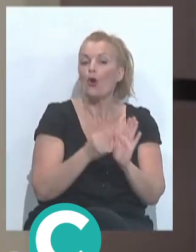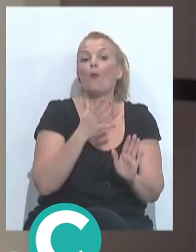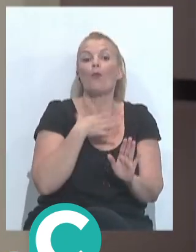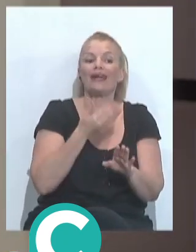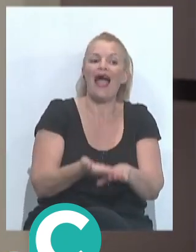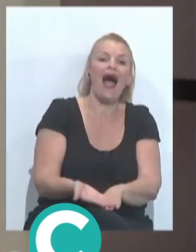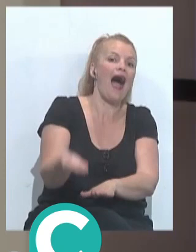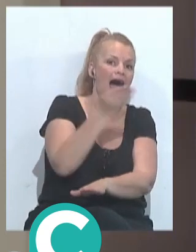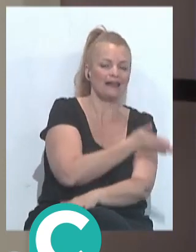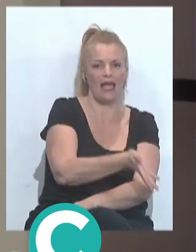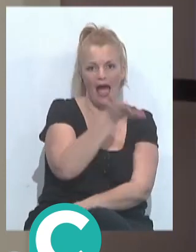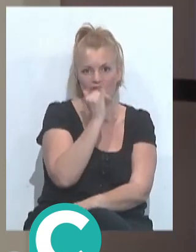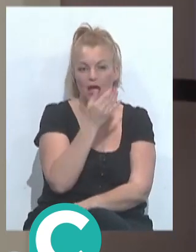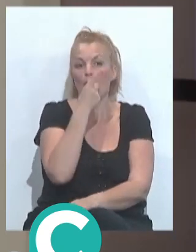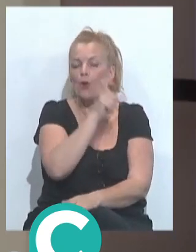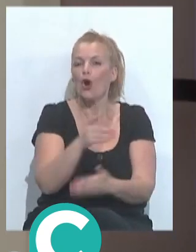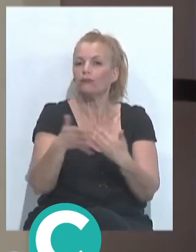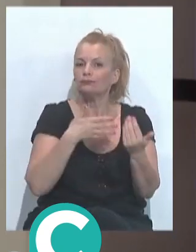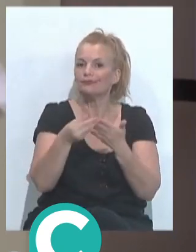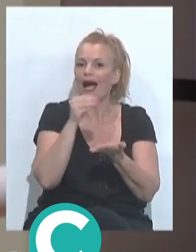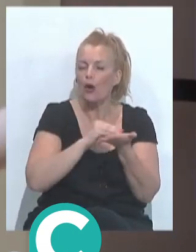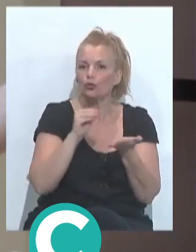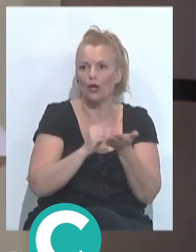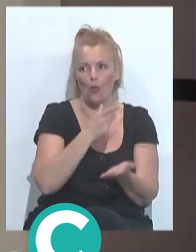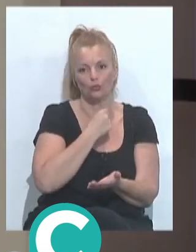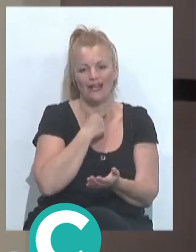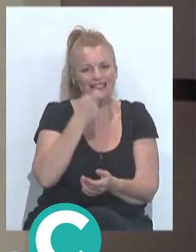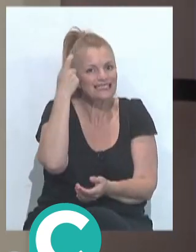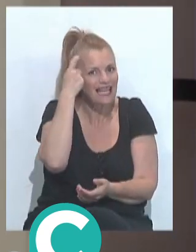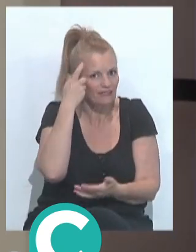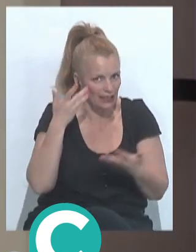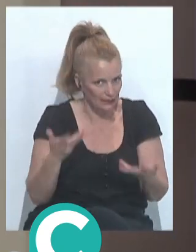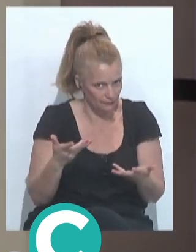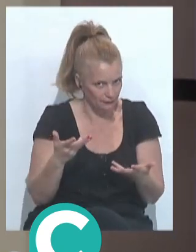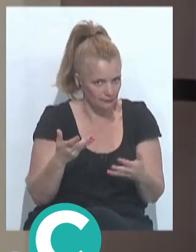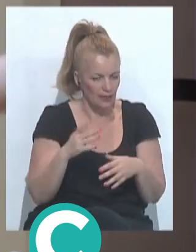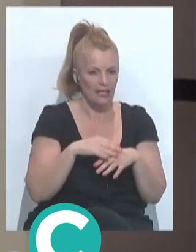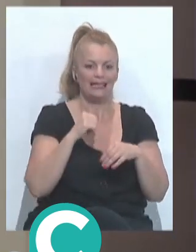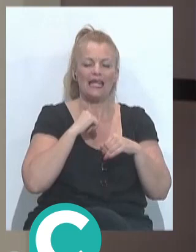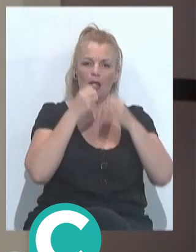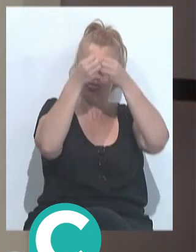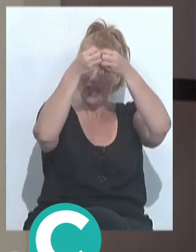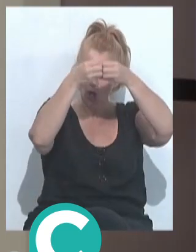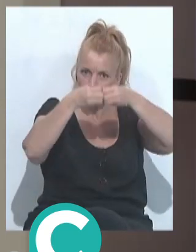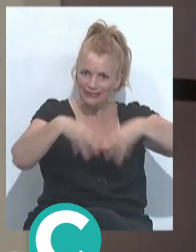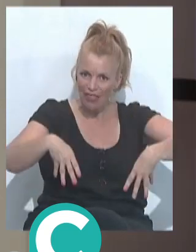rumrum de autores, sobre todo, que a los que les gustaba saber, tener desglosado